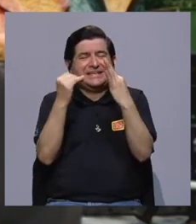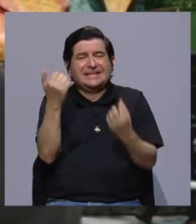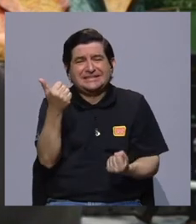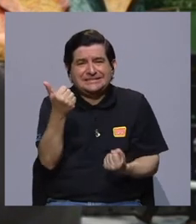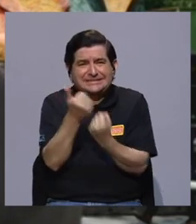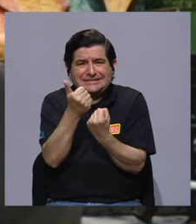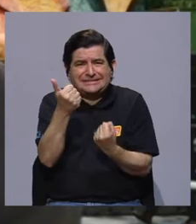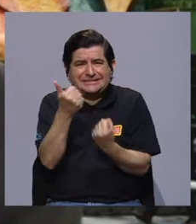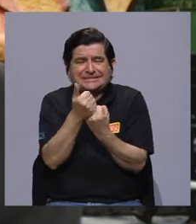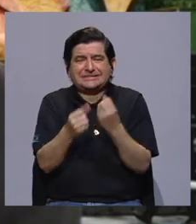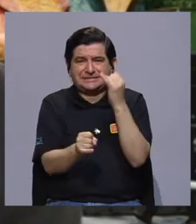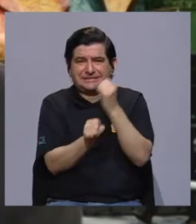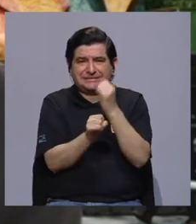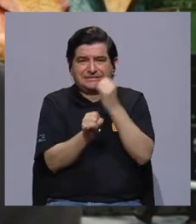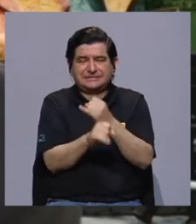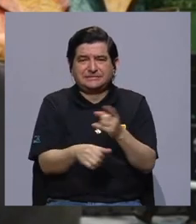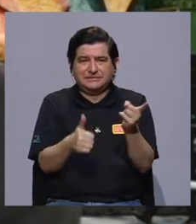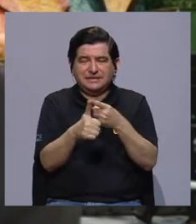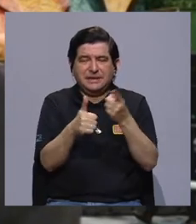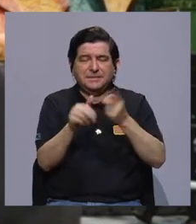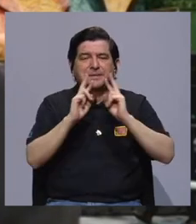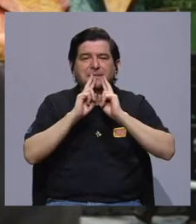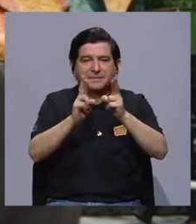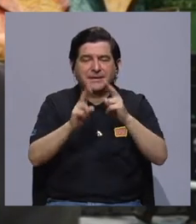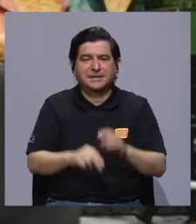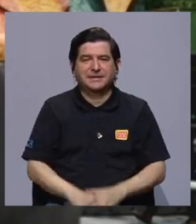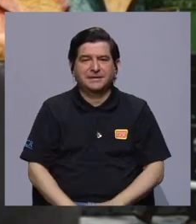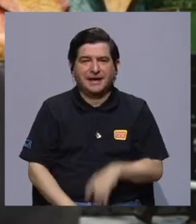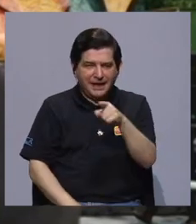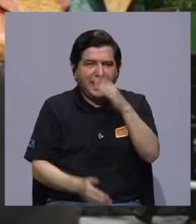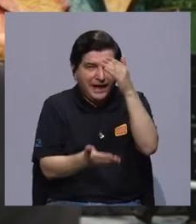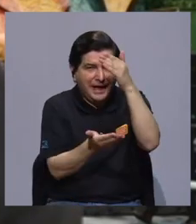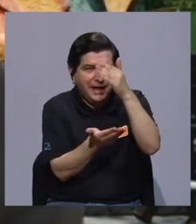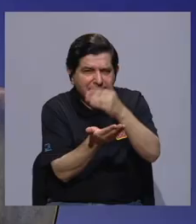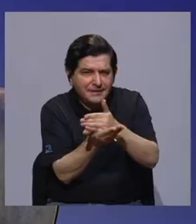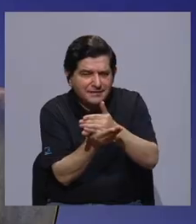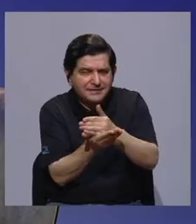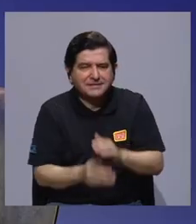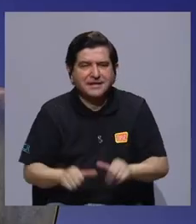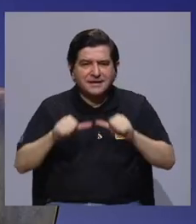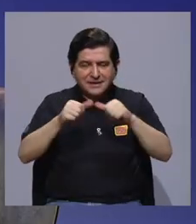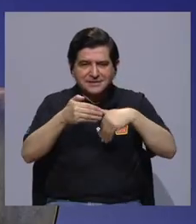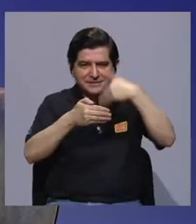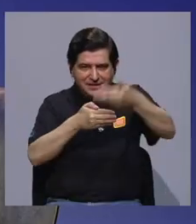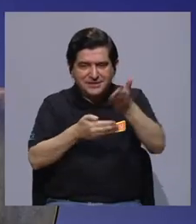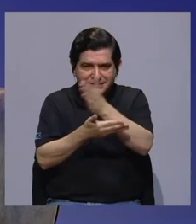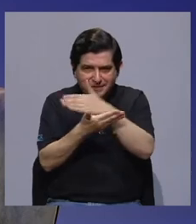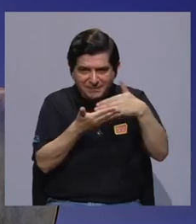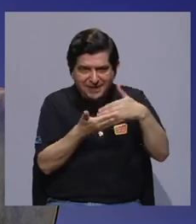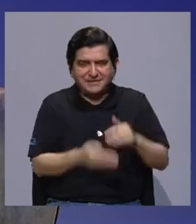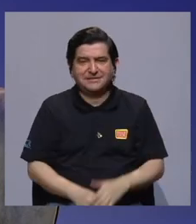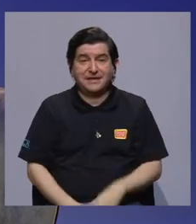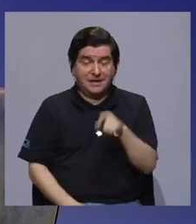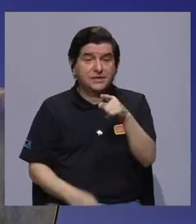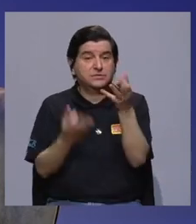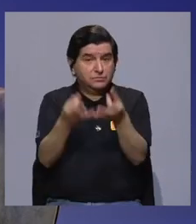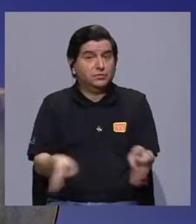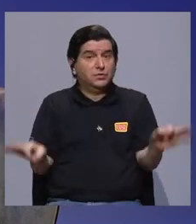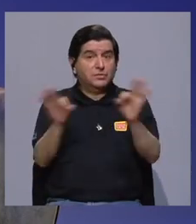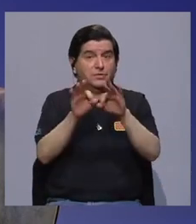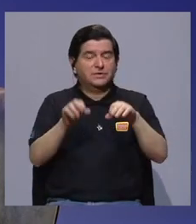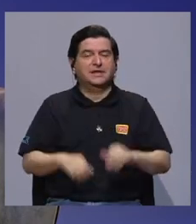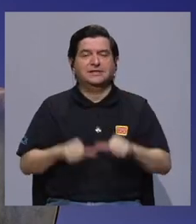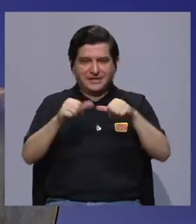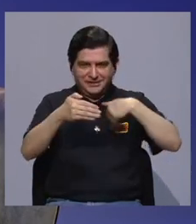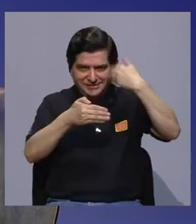tratado de apoyar a las instituciones de primera respuesta. Ya vemos ahí, Rodolfo, y continuamos en el próximo segmento porque esto es